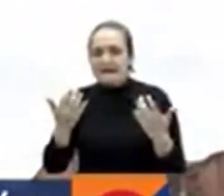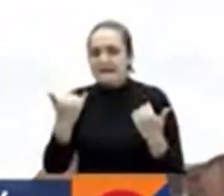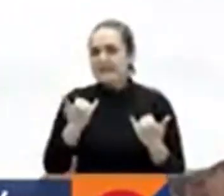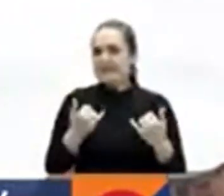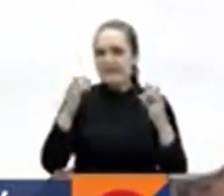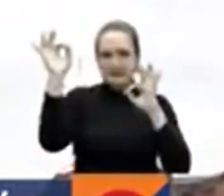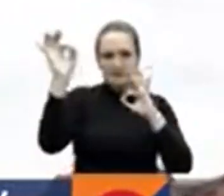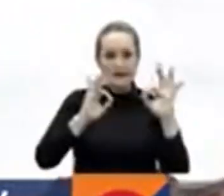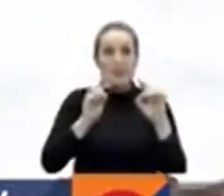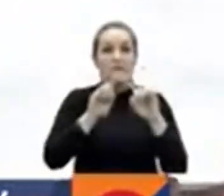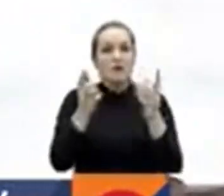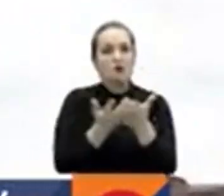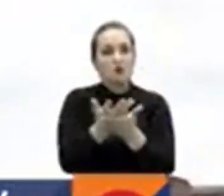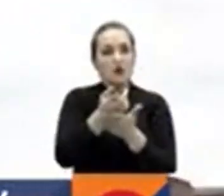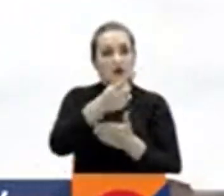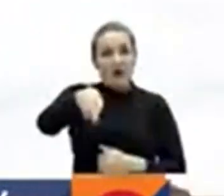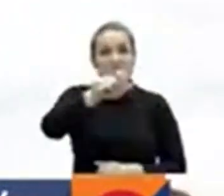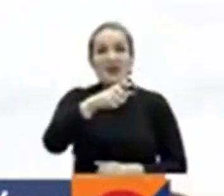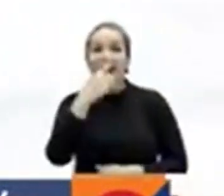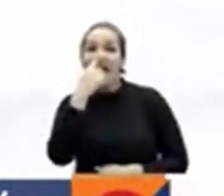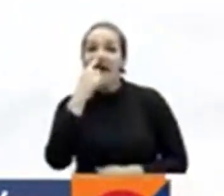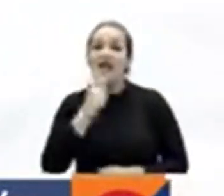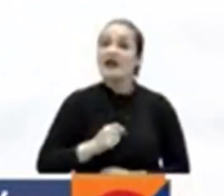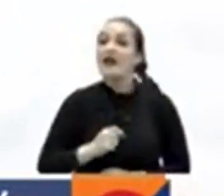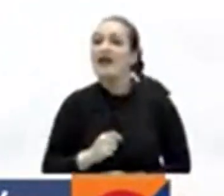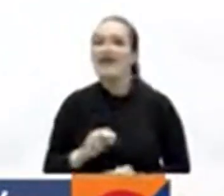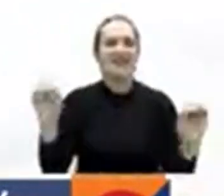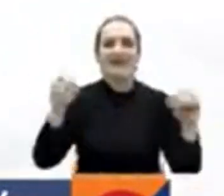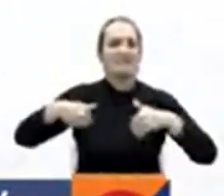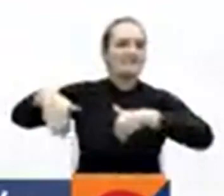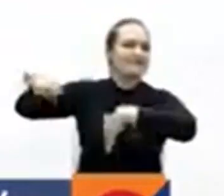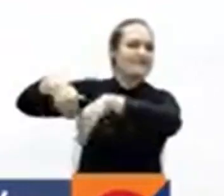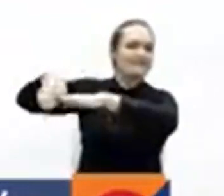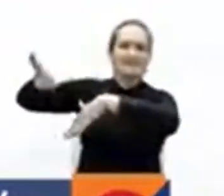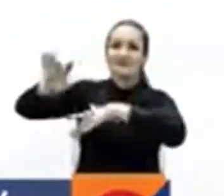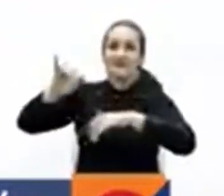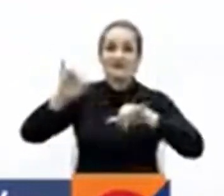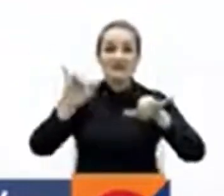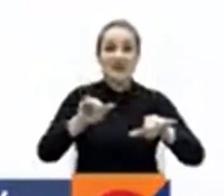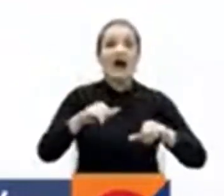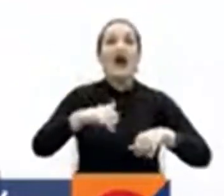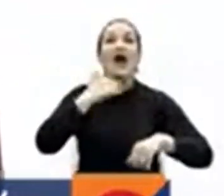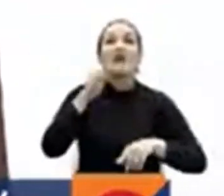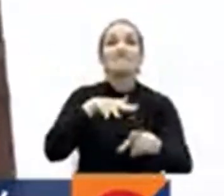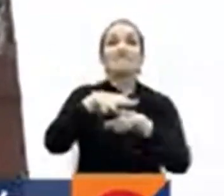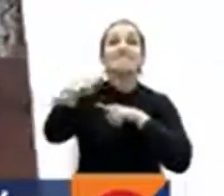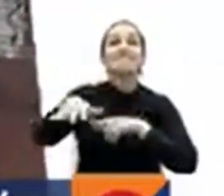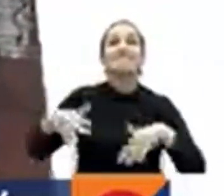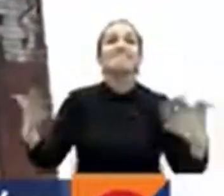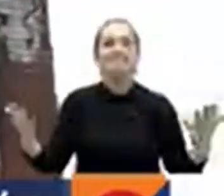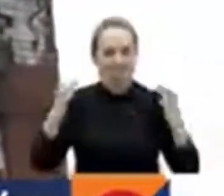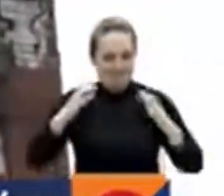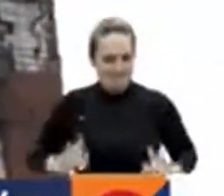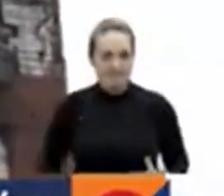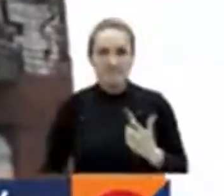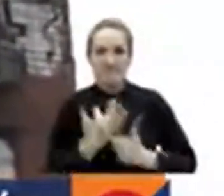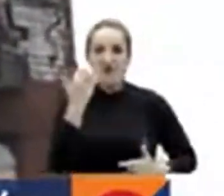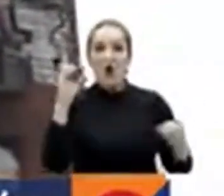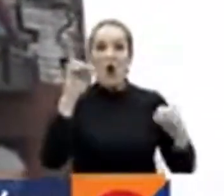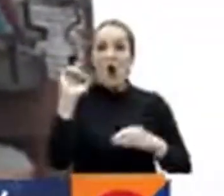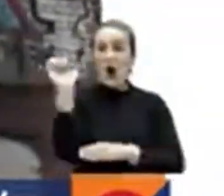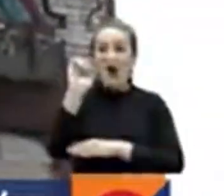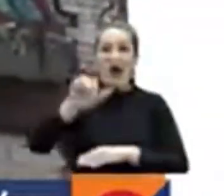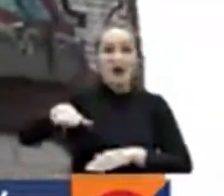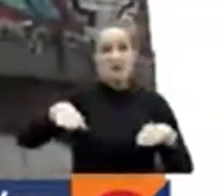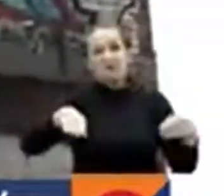autoridades recomiendan a los curiosos no detenerse en este punto porque pues se pueden ver perjudicados no solo en su integridad sino en los vehículos en los que